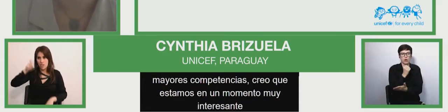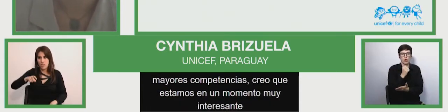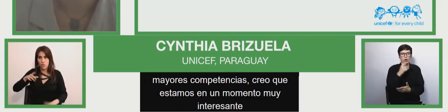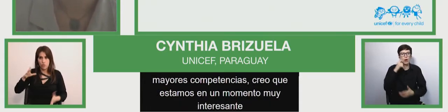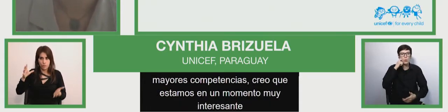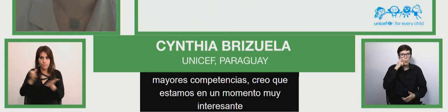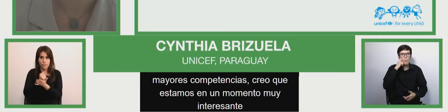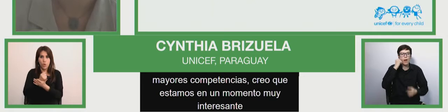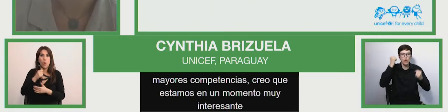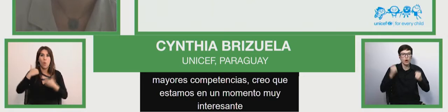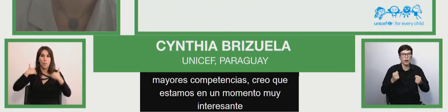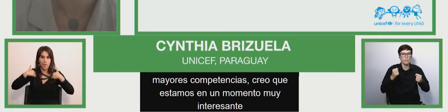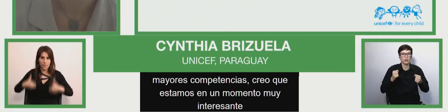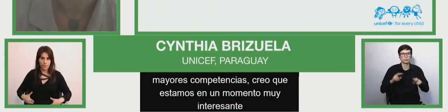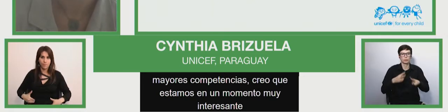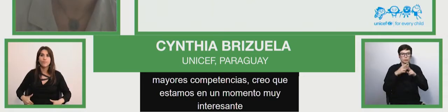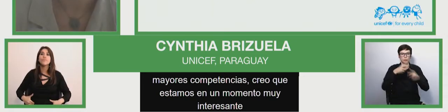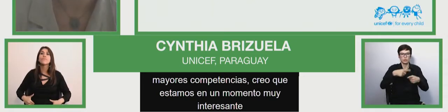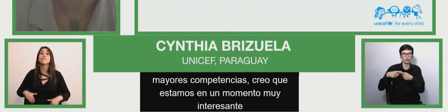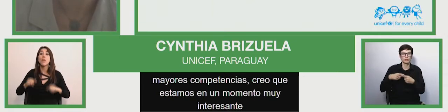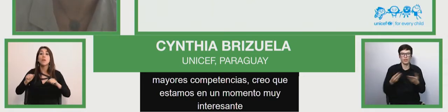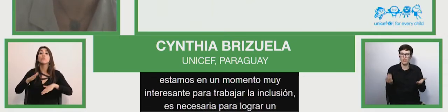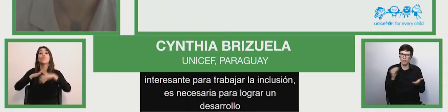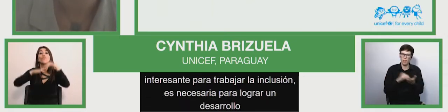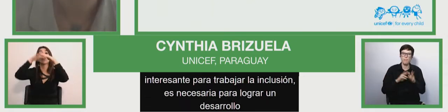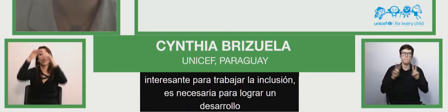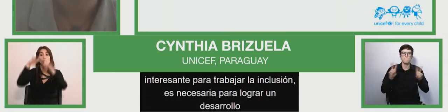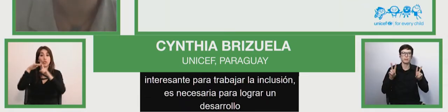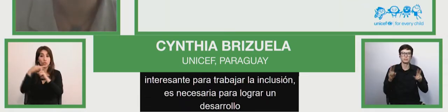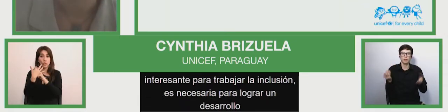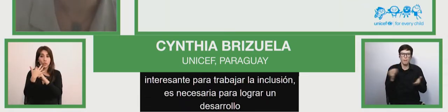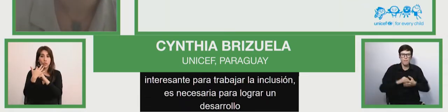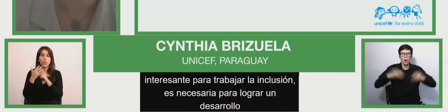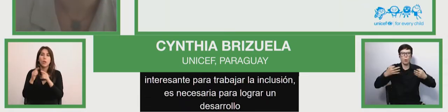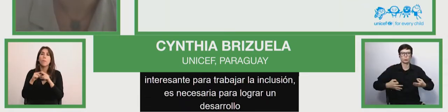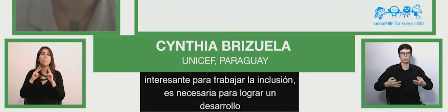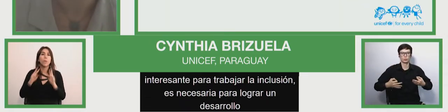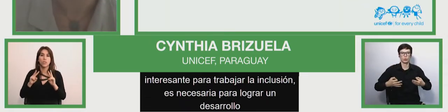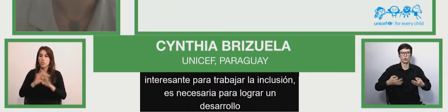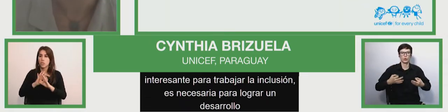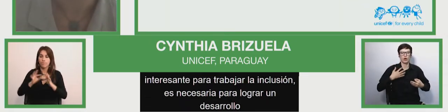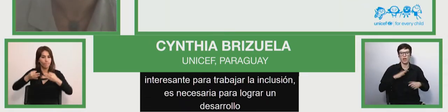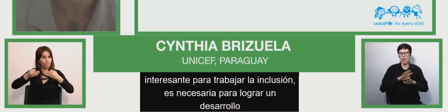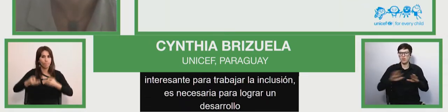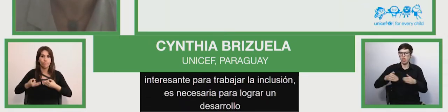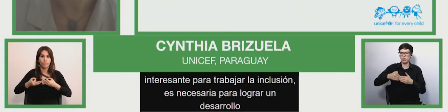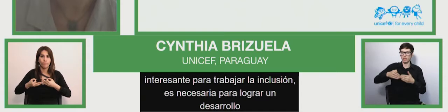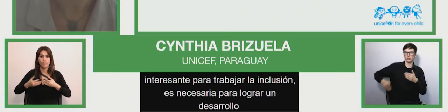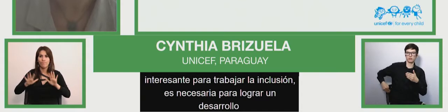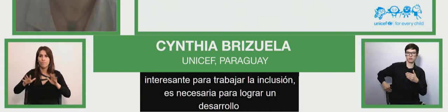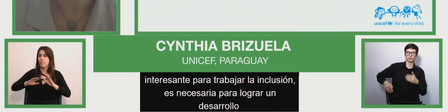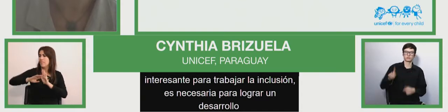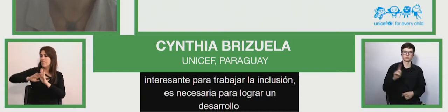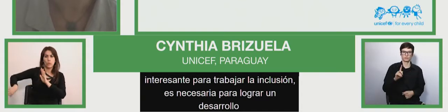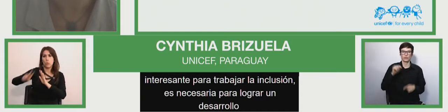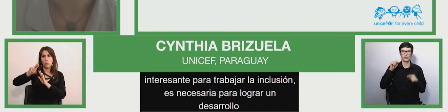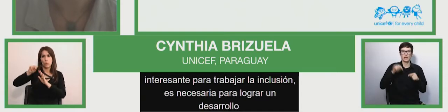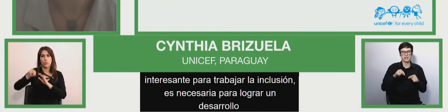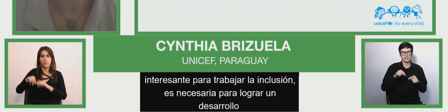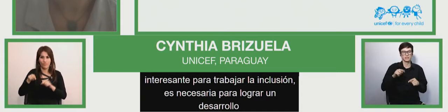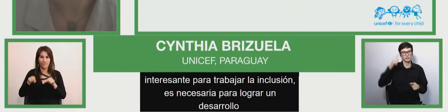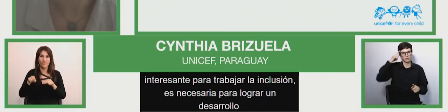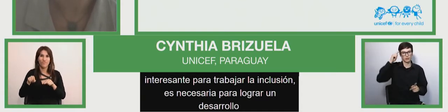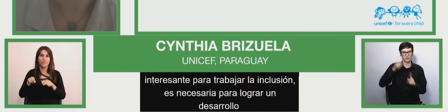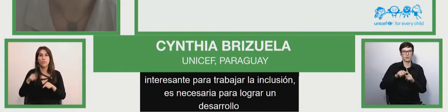construir sociedades más integradas, pacíficas y justas a donde nadie se quede atrás, que esa es la consigna,